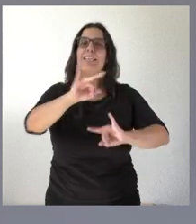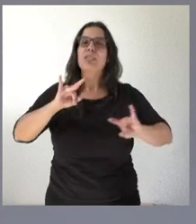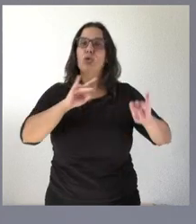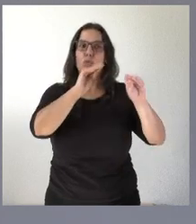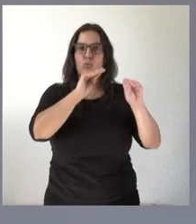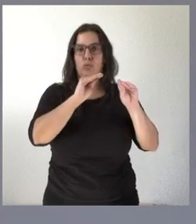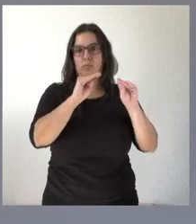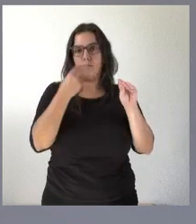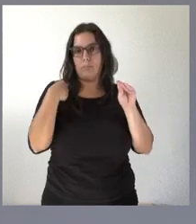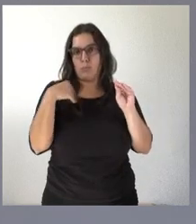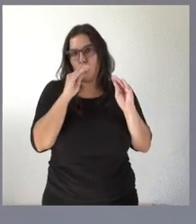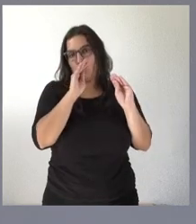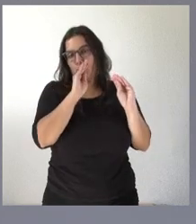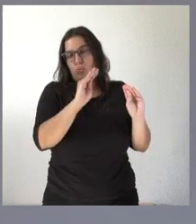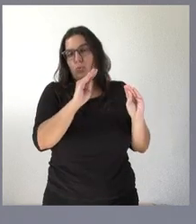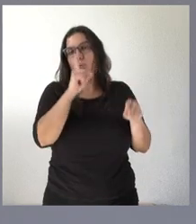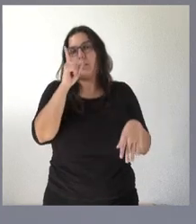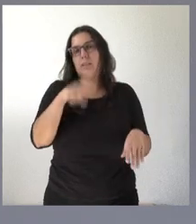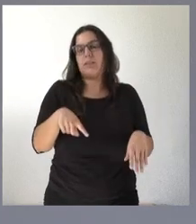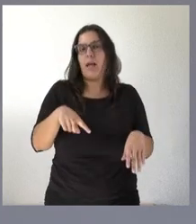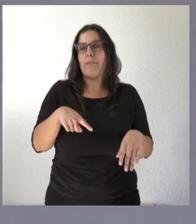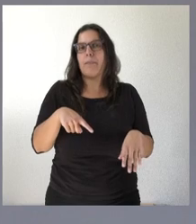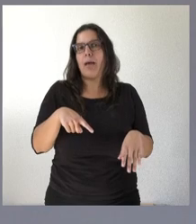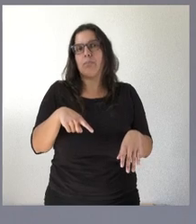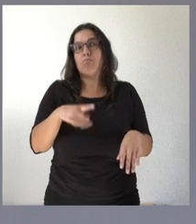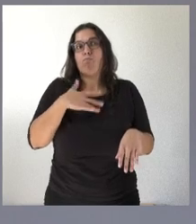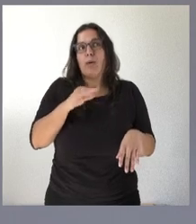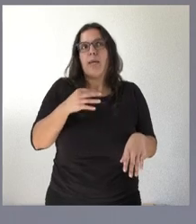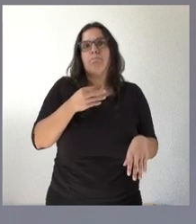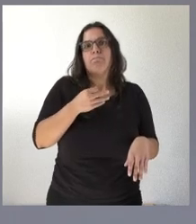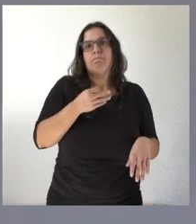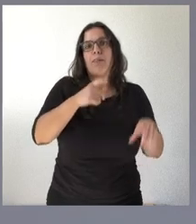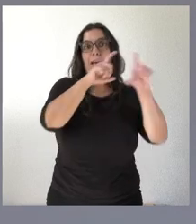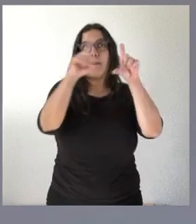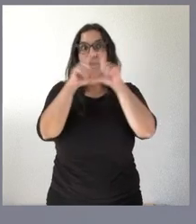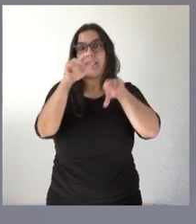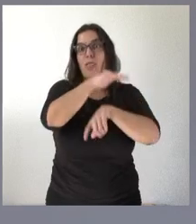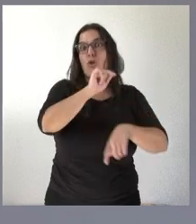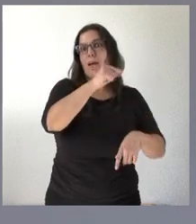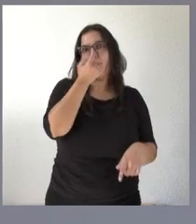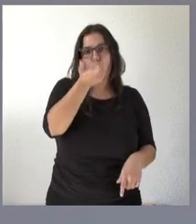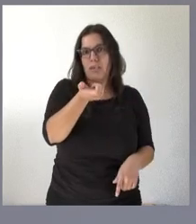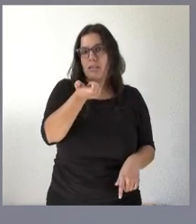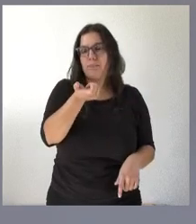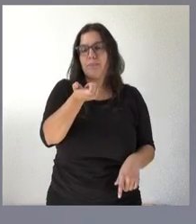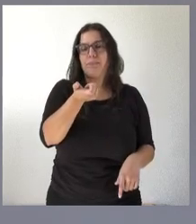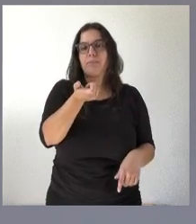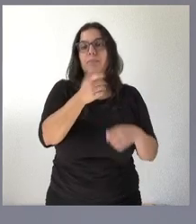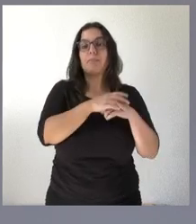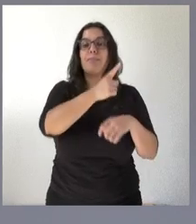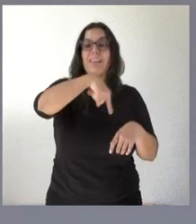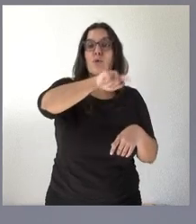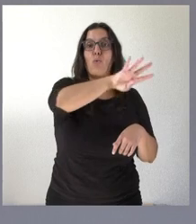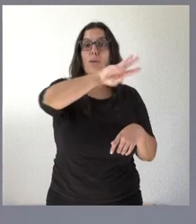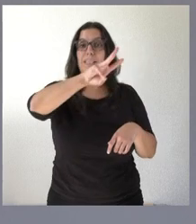que estamos hablando y que también es un número ciertamente a lo mejor limitado el número de empresas que están allí ubicadas y de las 43